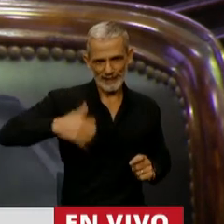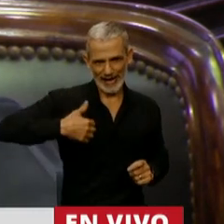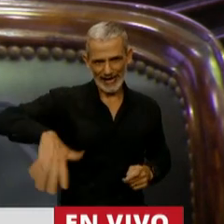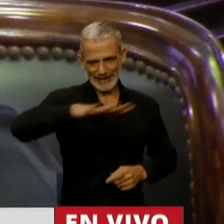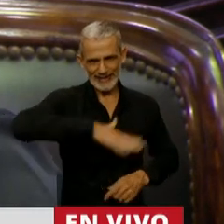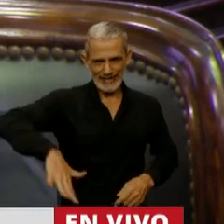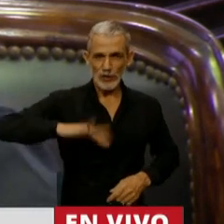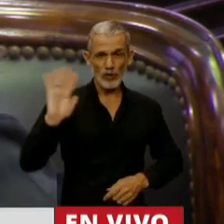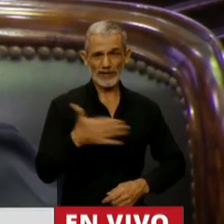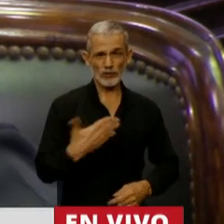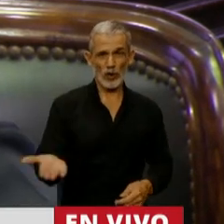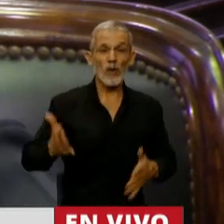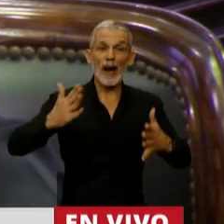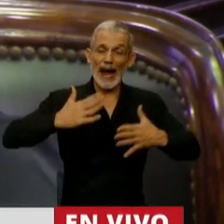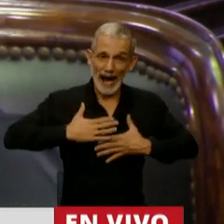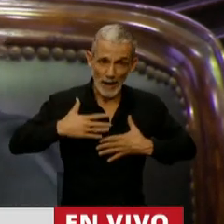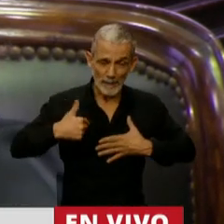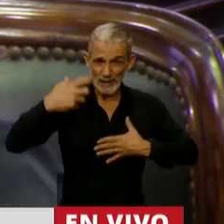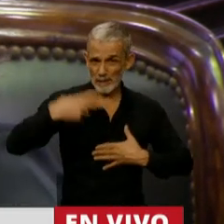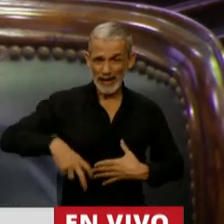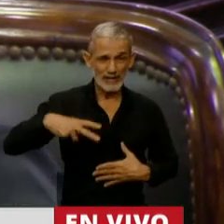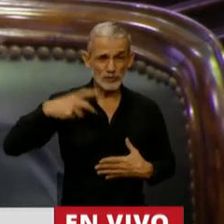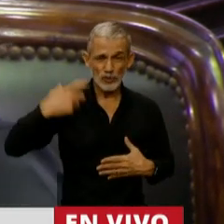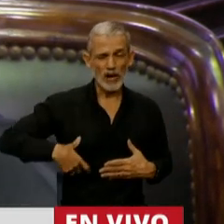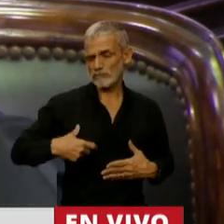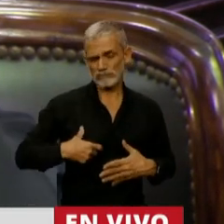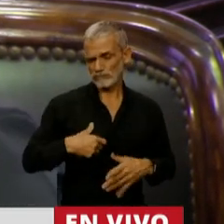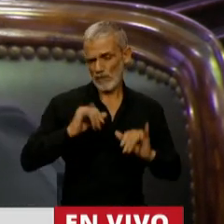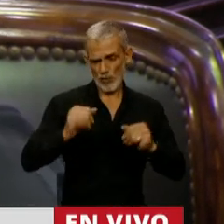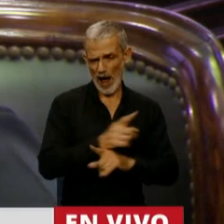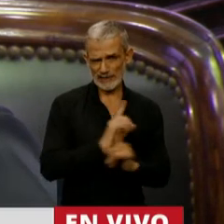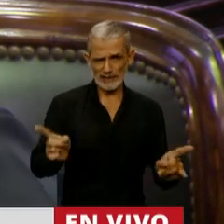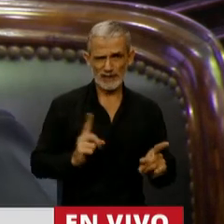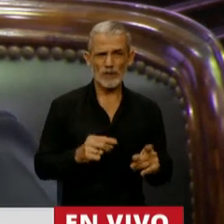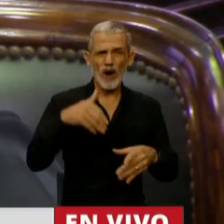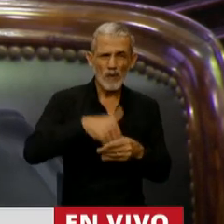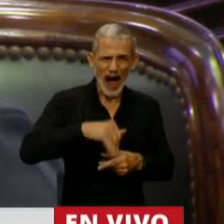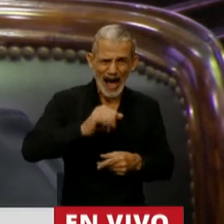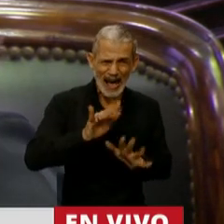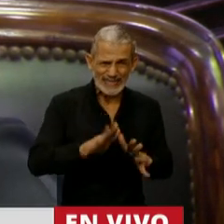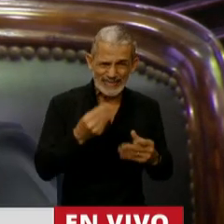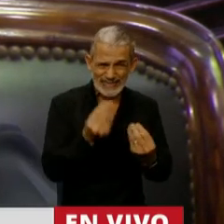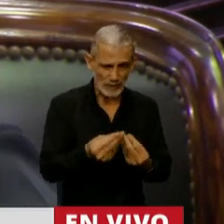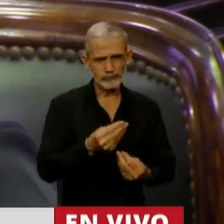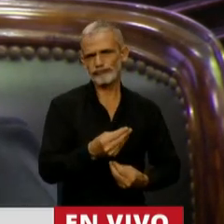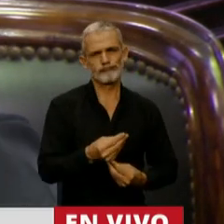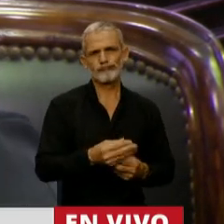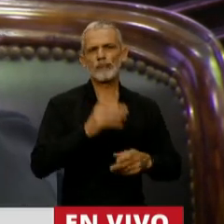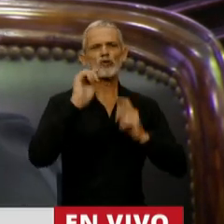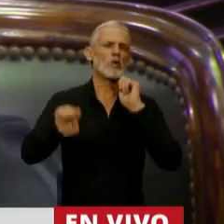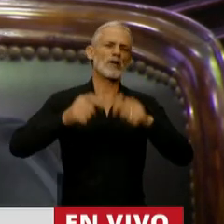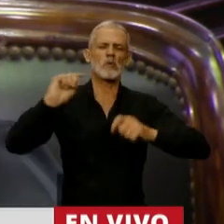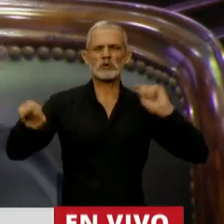Por lo tanto, para mí es inadmisible acompañar un presupuesto que delega